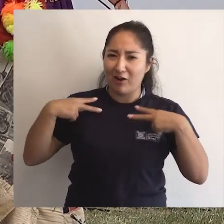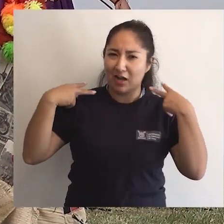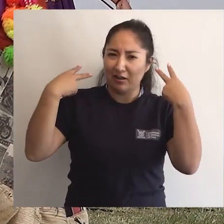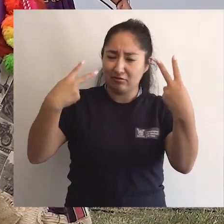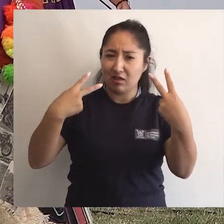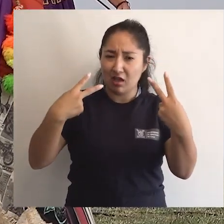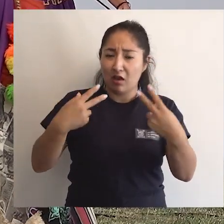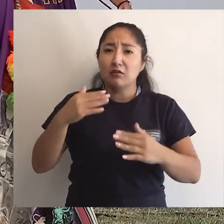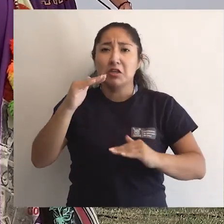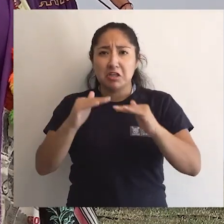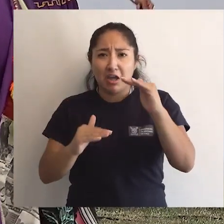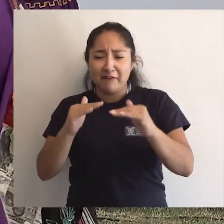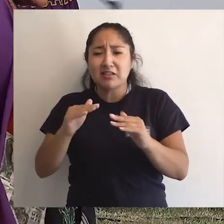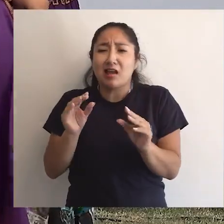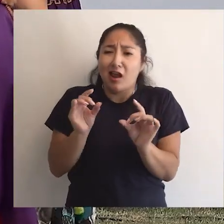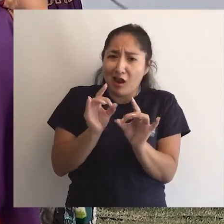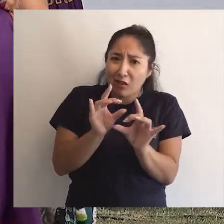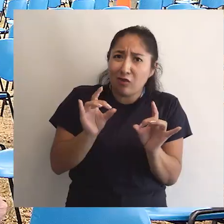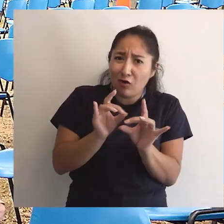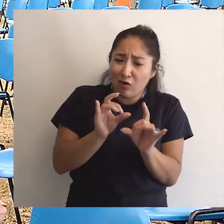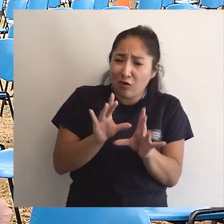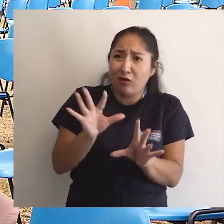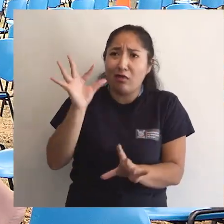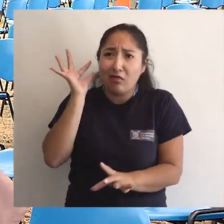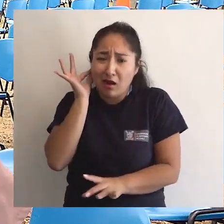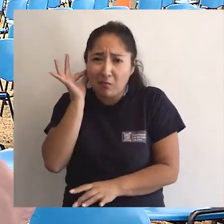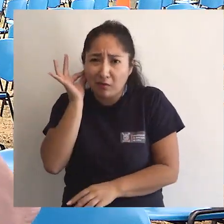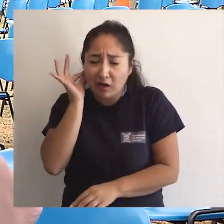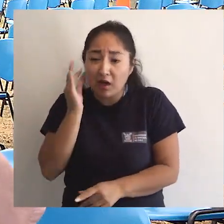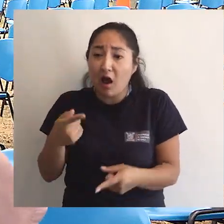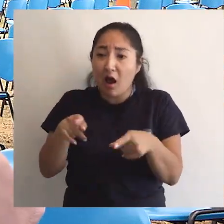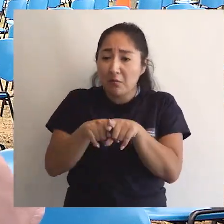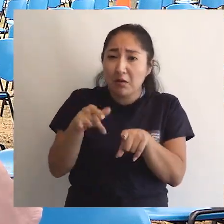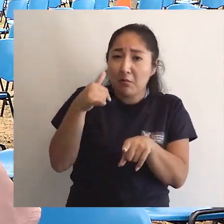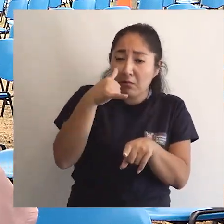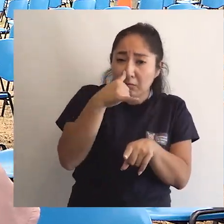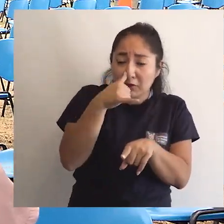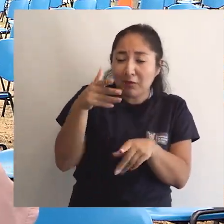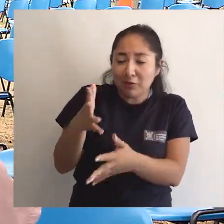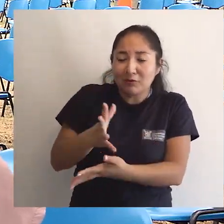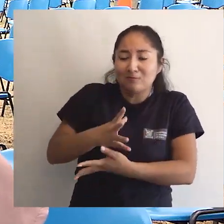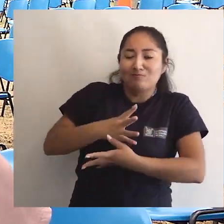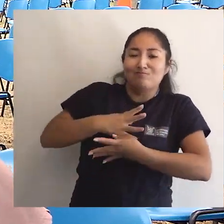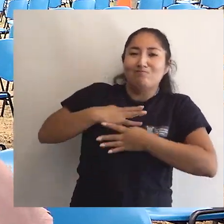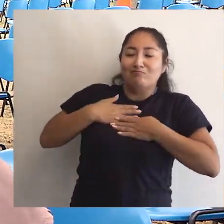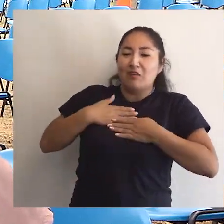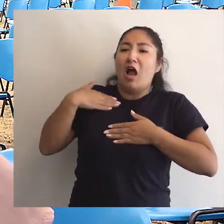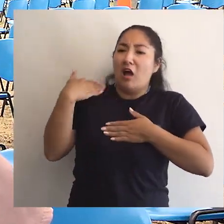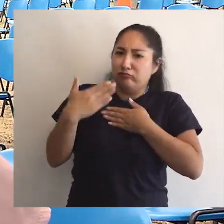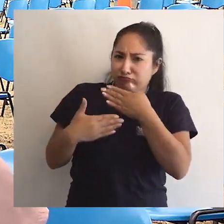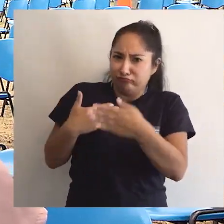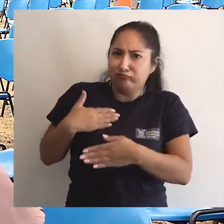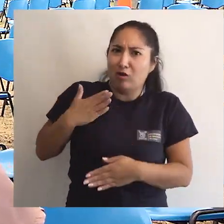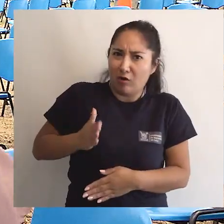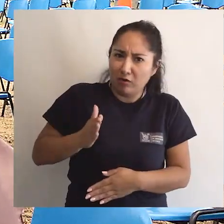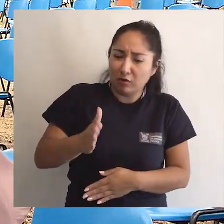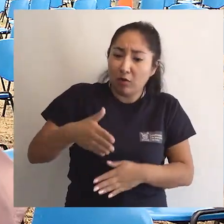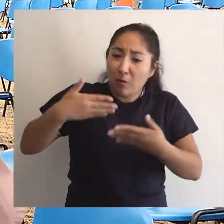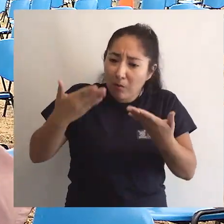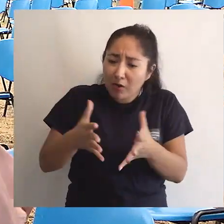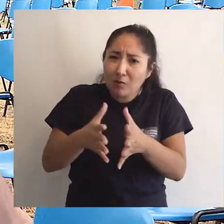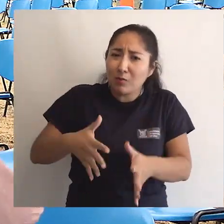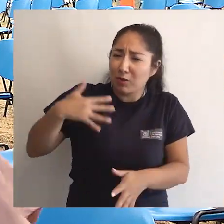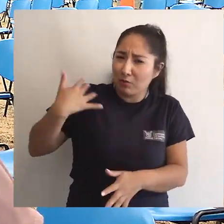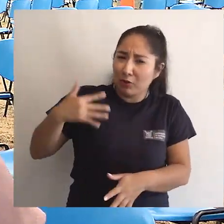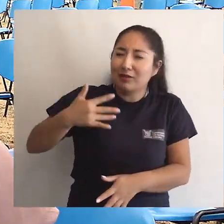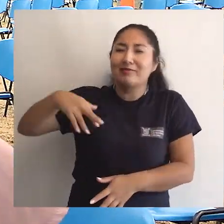valentía y no pocas veces el dolor de muchas mujeres, al mismo tiempo es lo que nos alienta a seguir adelante y por